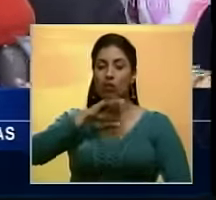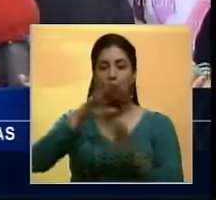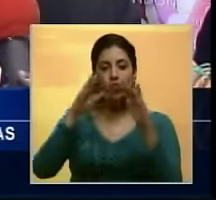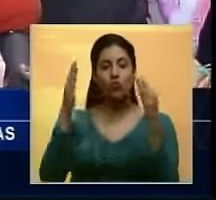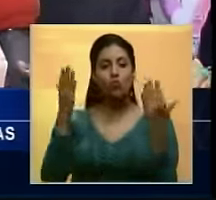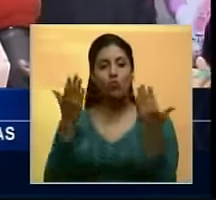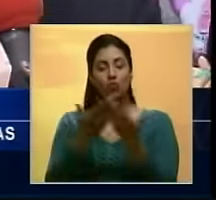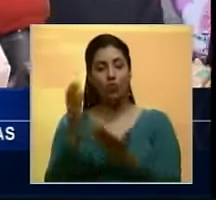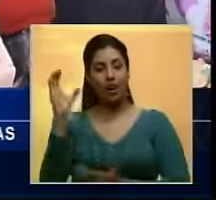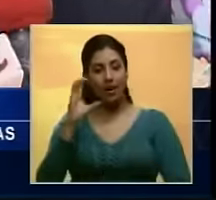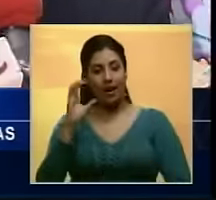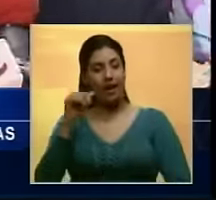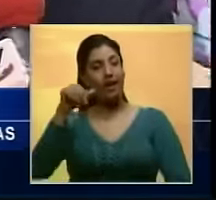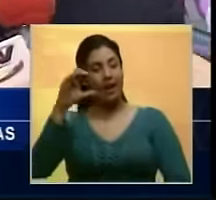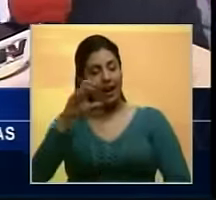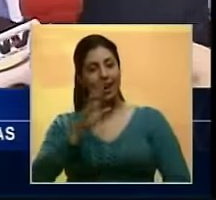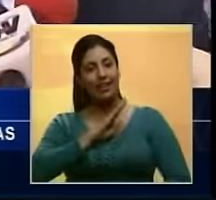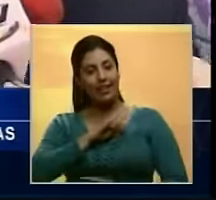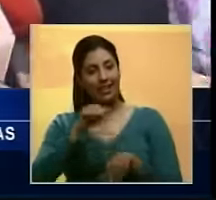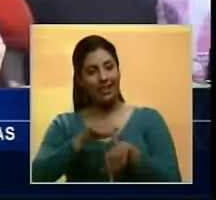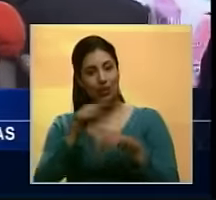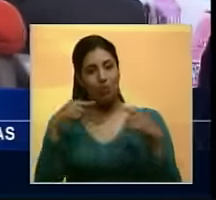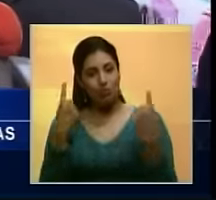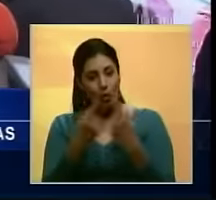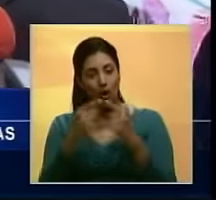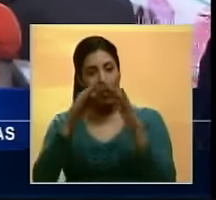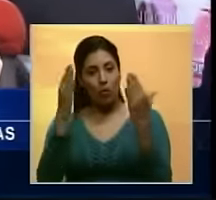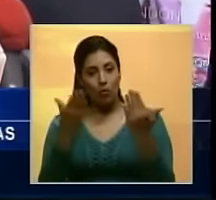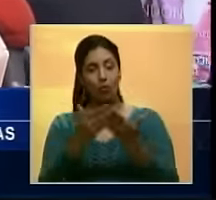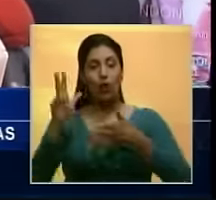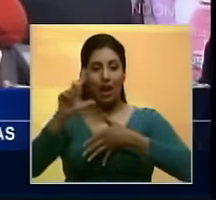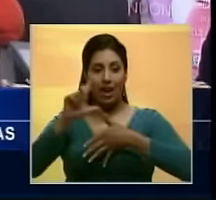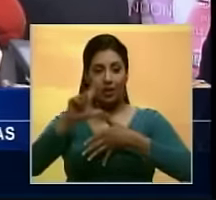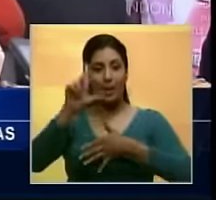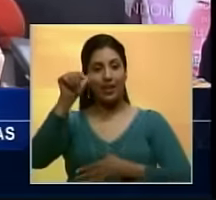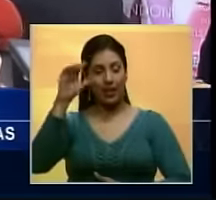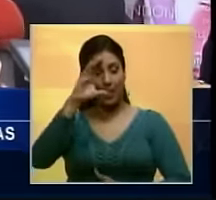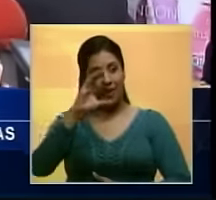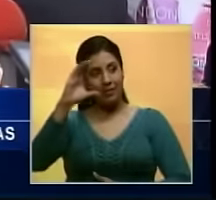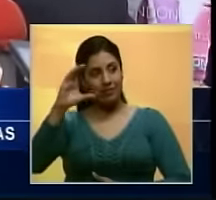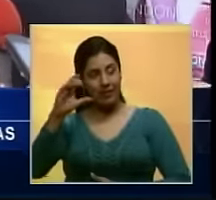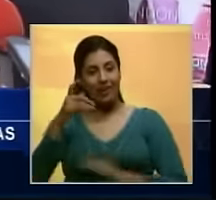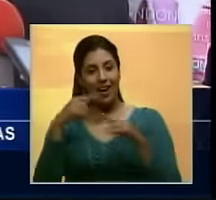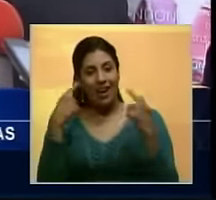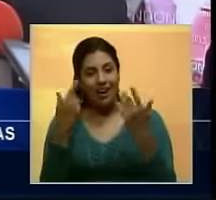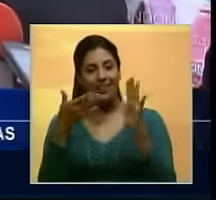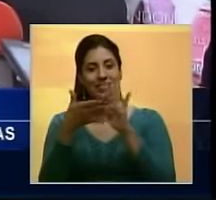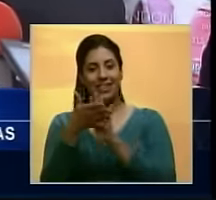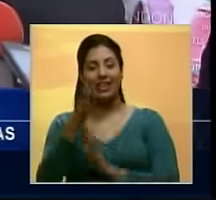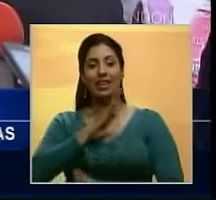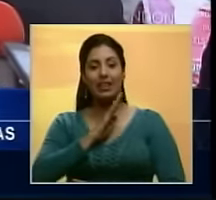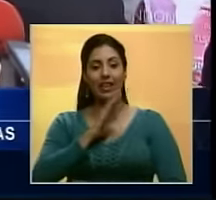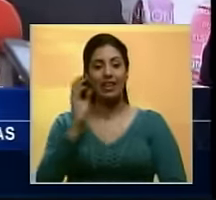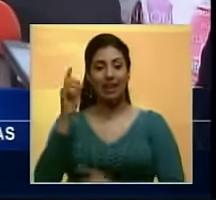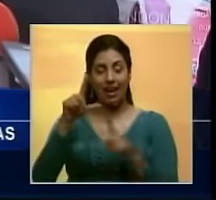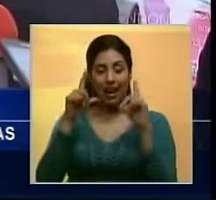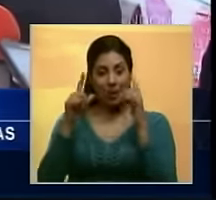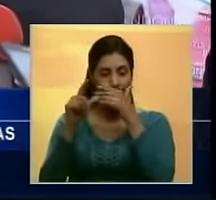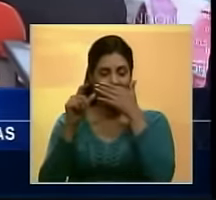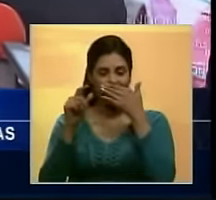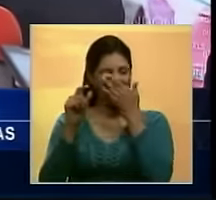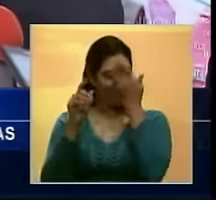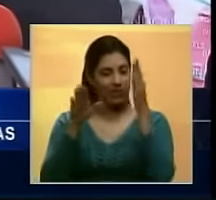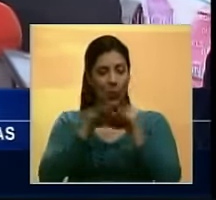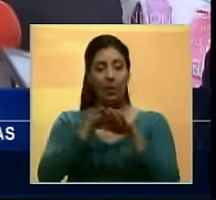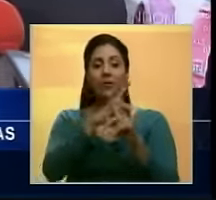mundo, Caracas es un hub en esta parte del mundo. Latinoamérica y el Caribe se sirven desde Maiketía, desde Venezuela